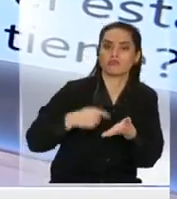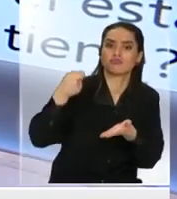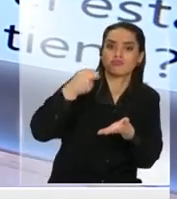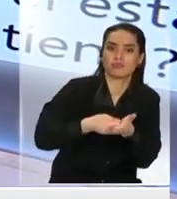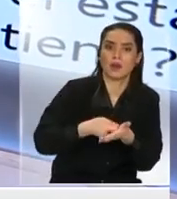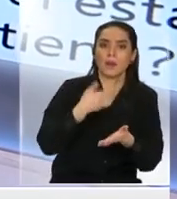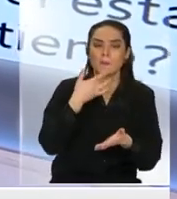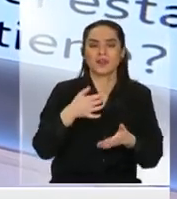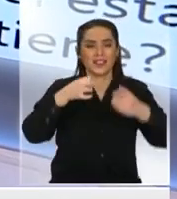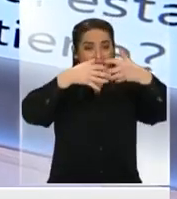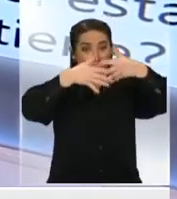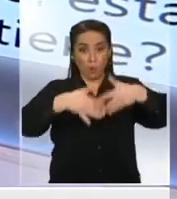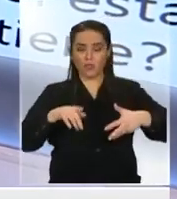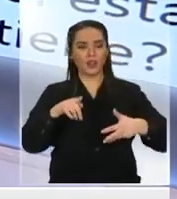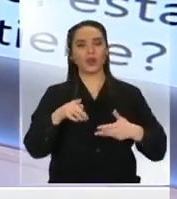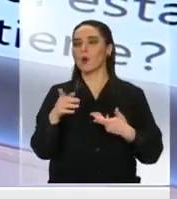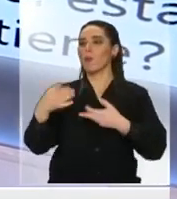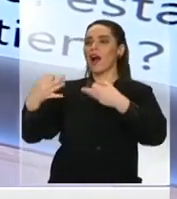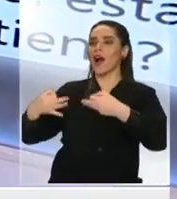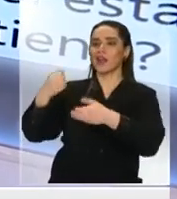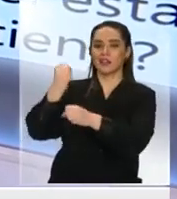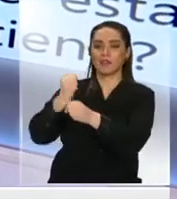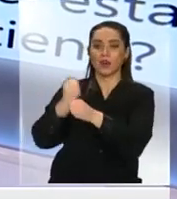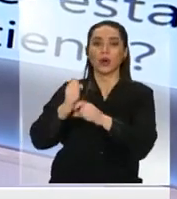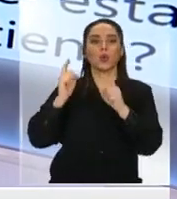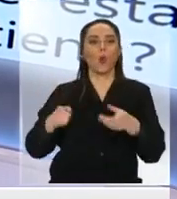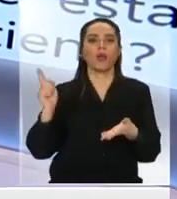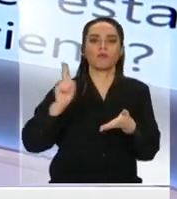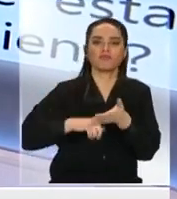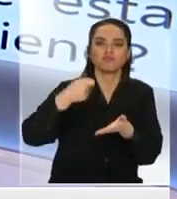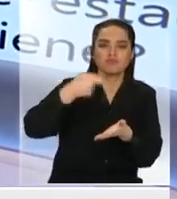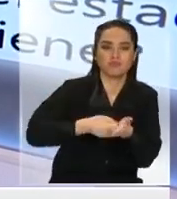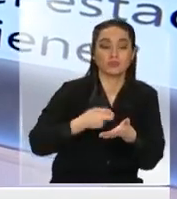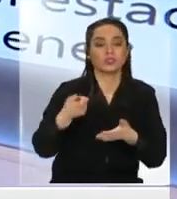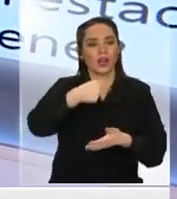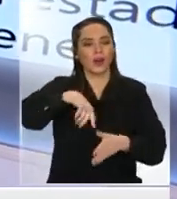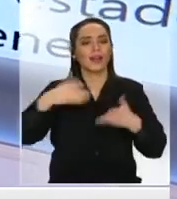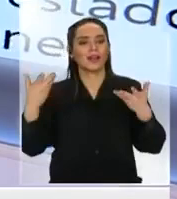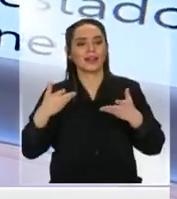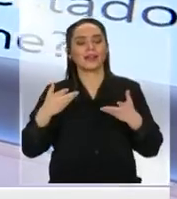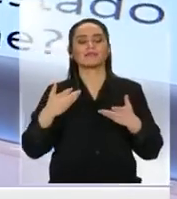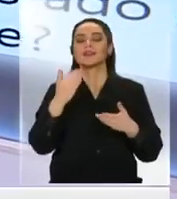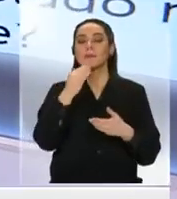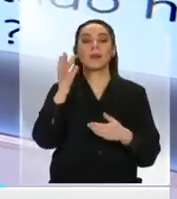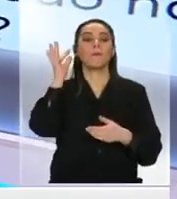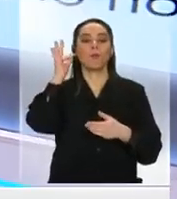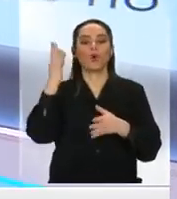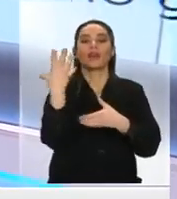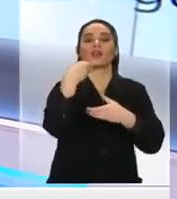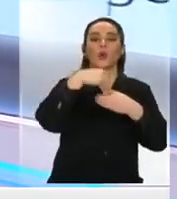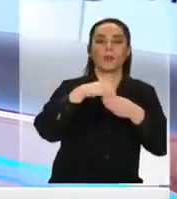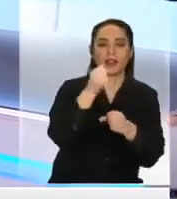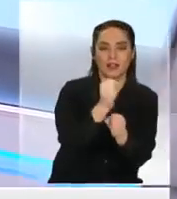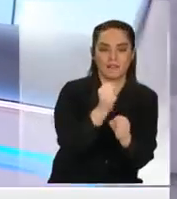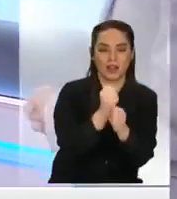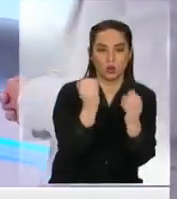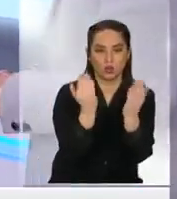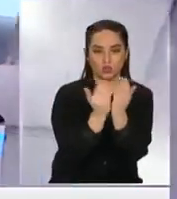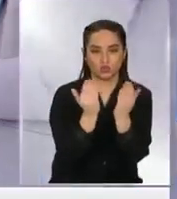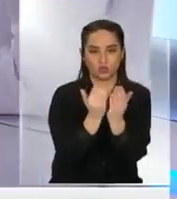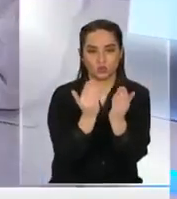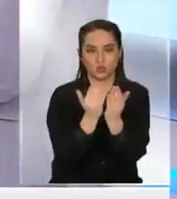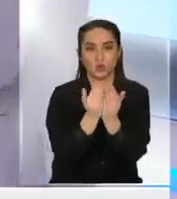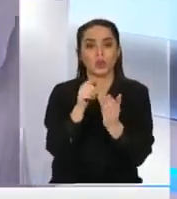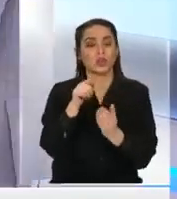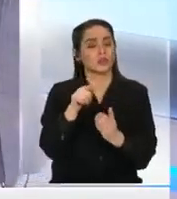Vamos a invertir y vamos a crear un Sistema Nacional de Cuidado para favorecer la incorporación plena de la mujer al mundo del trabajo y del estudio, que además